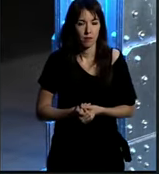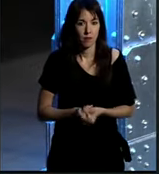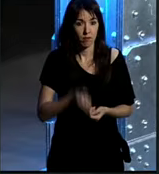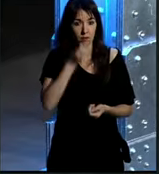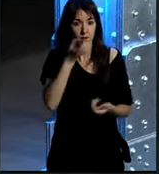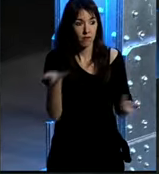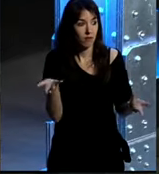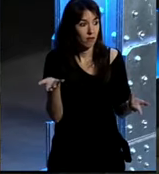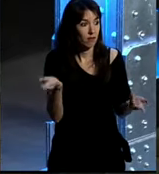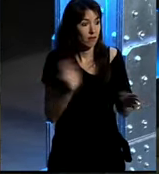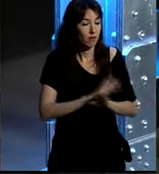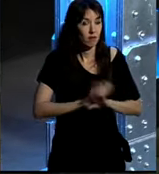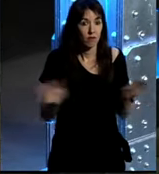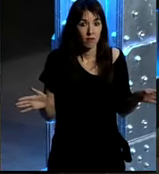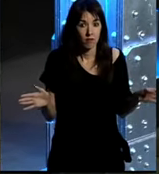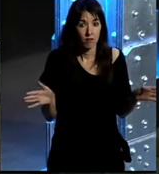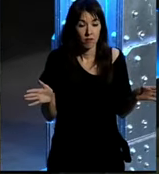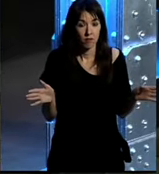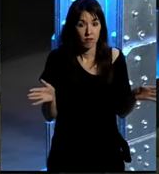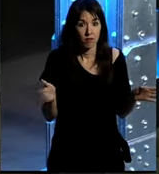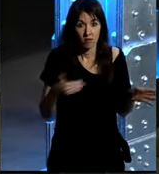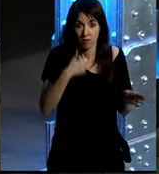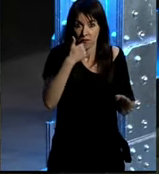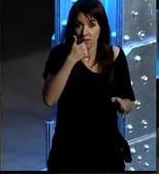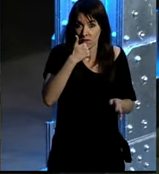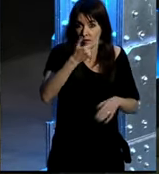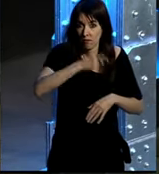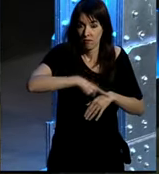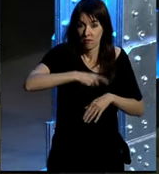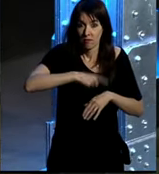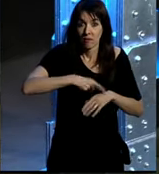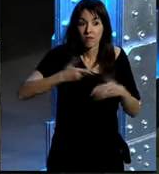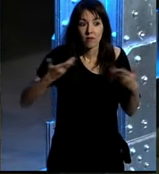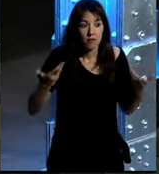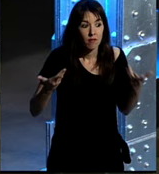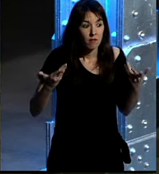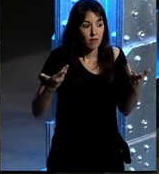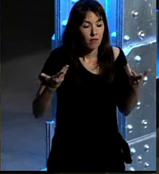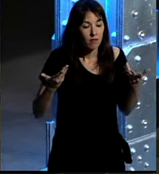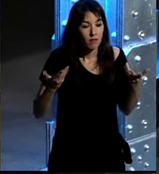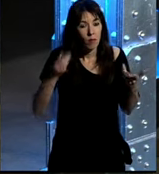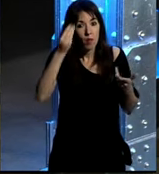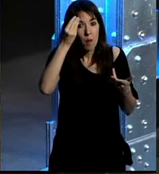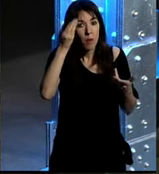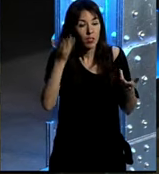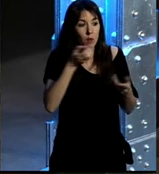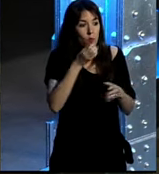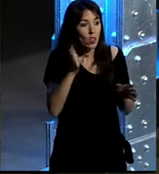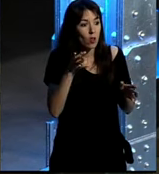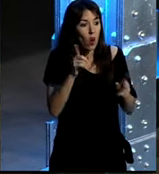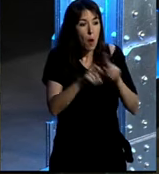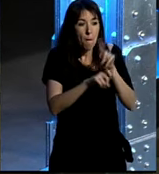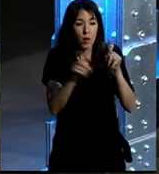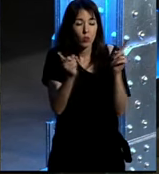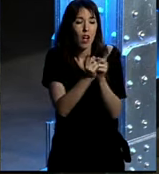muy bien pues estamos prácticamente sobre el tiempo así que creo que bueno una